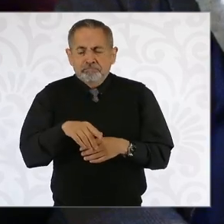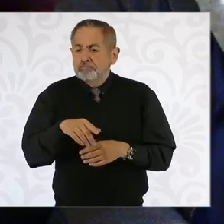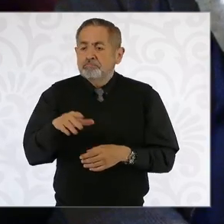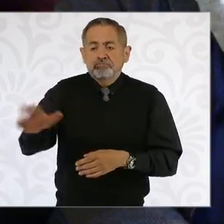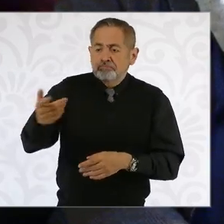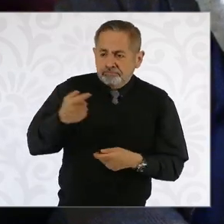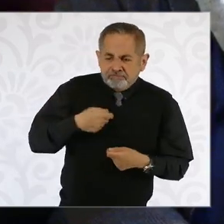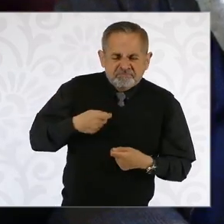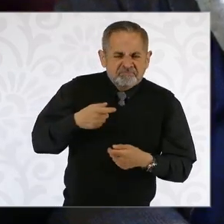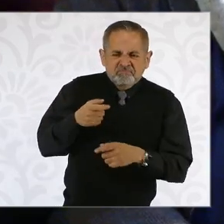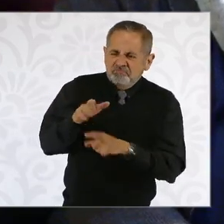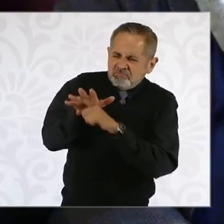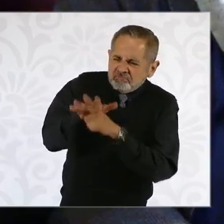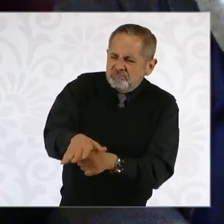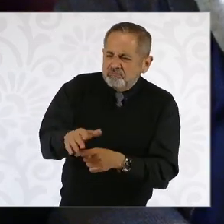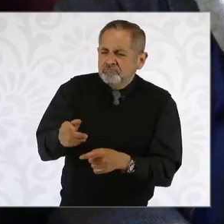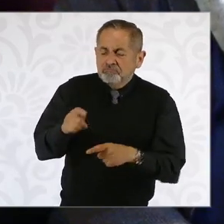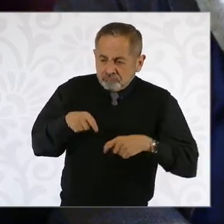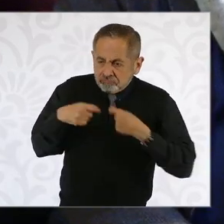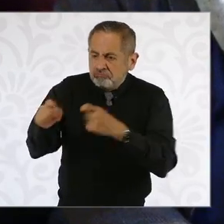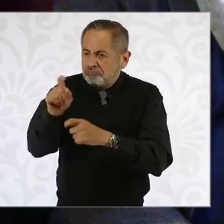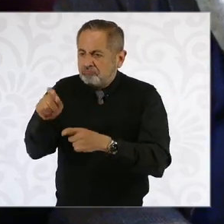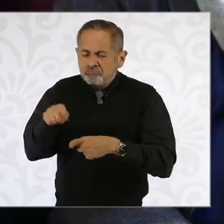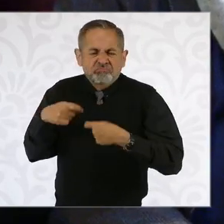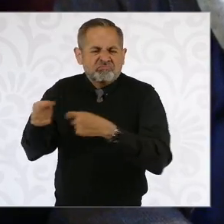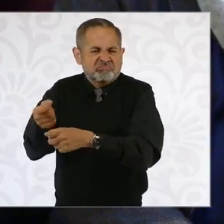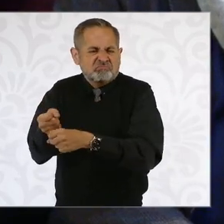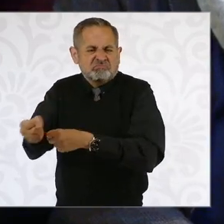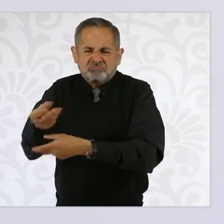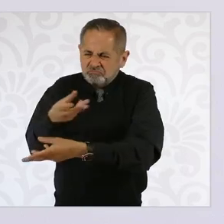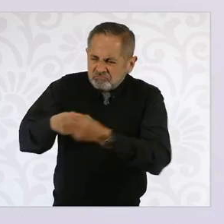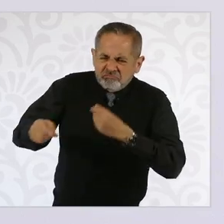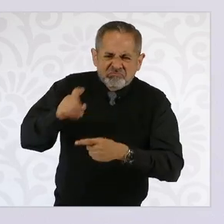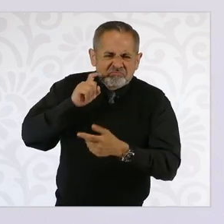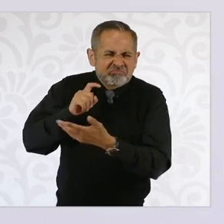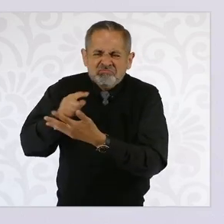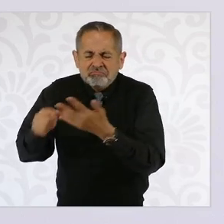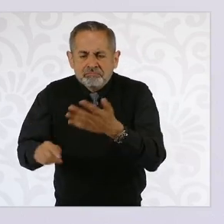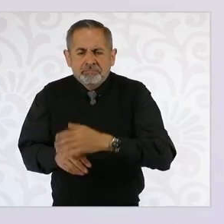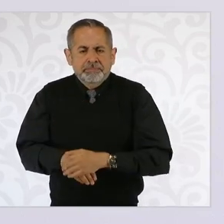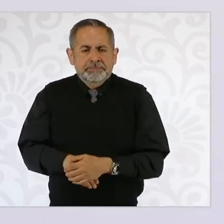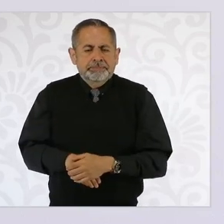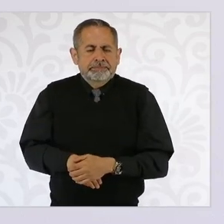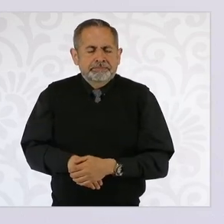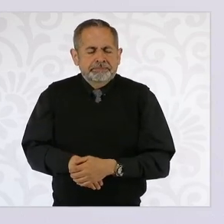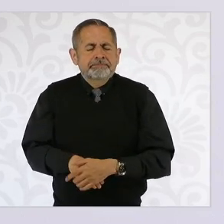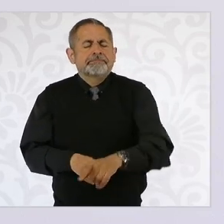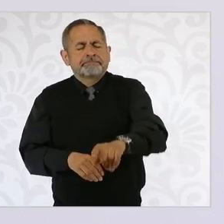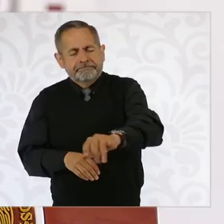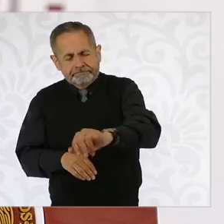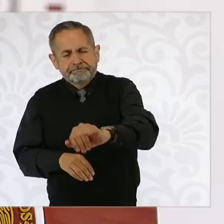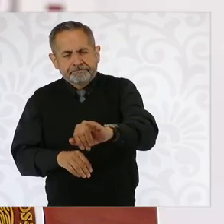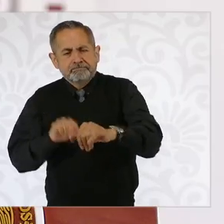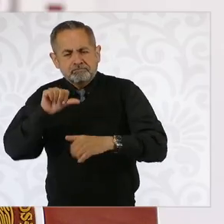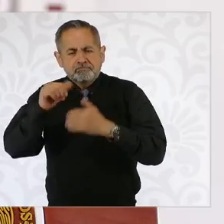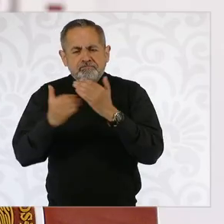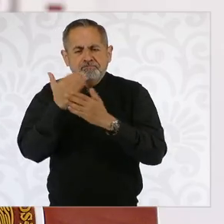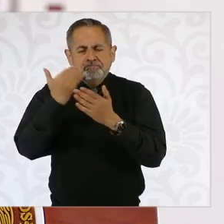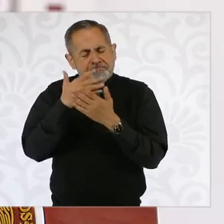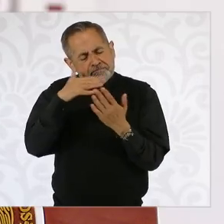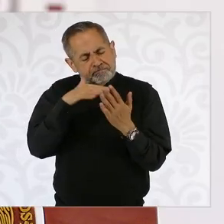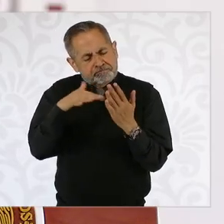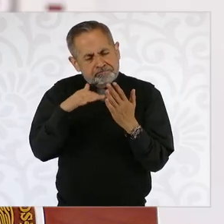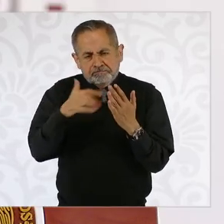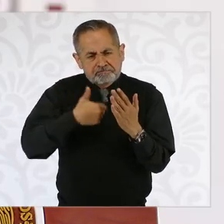Ciudad de México. ¿Tiene alguna información sobre este asunto? Sí, lo leí en la mañana, no tenía información